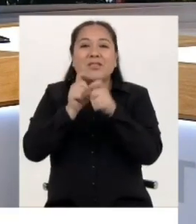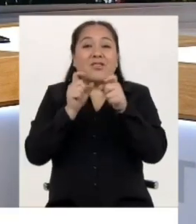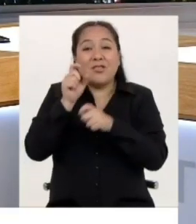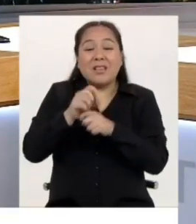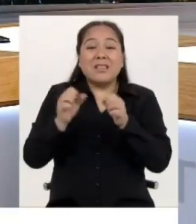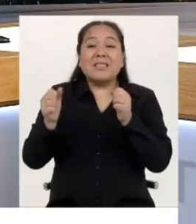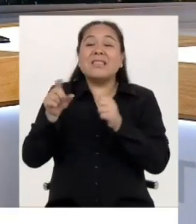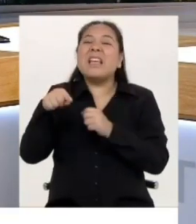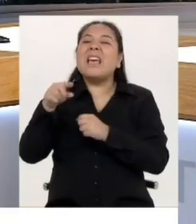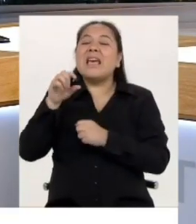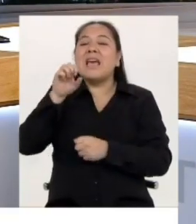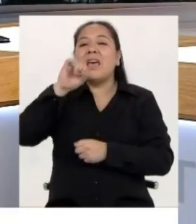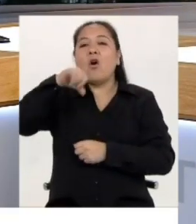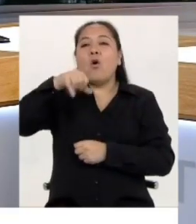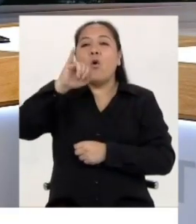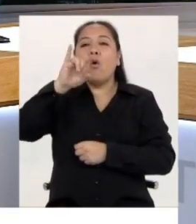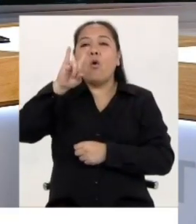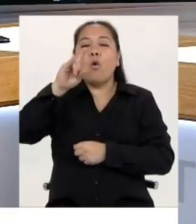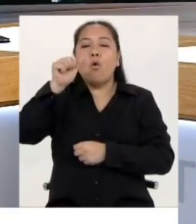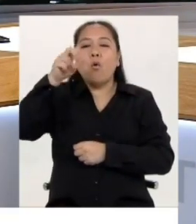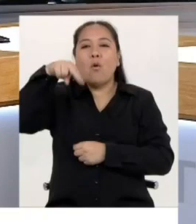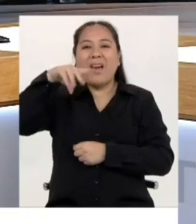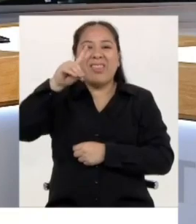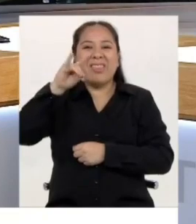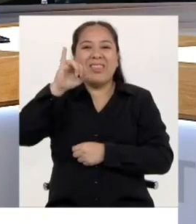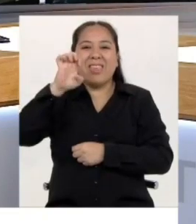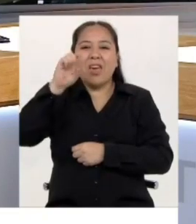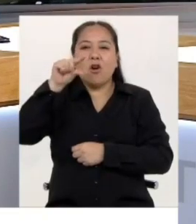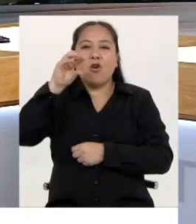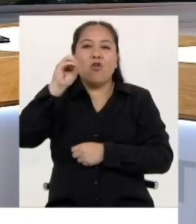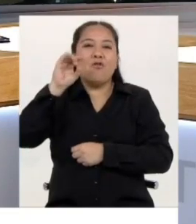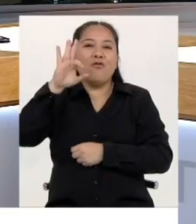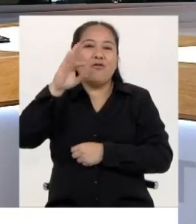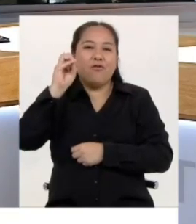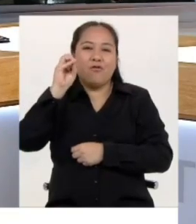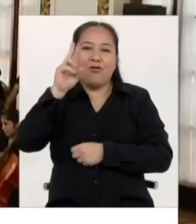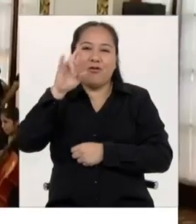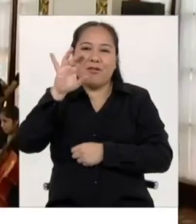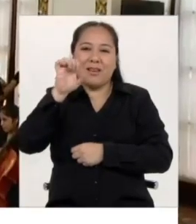internacional fue recibido con música en el Palacio Municipal de Lima. Veamos.